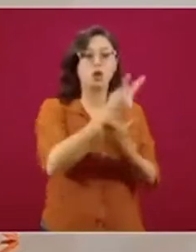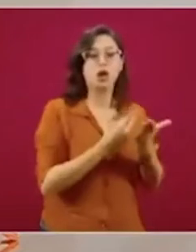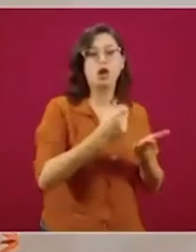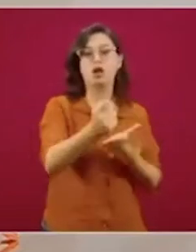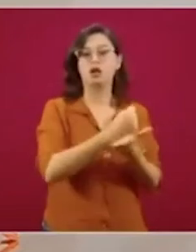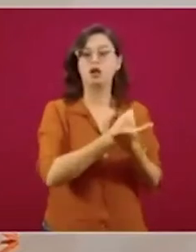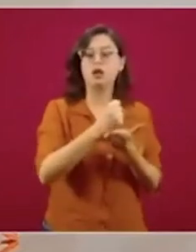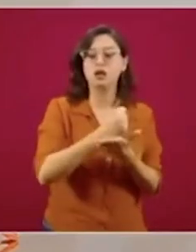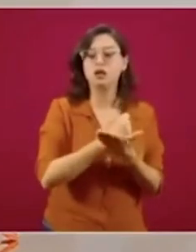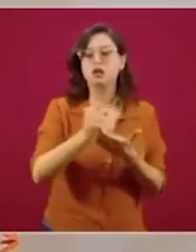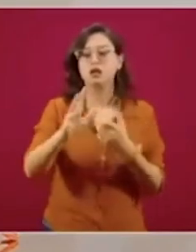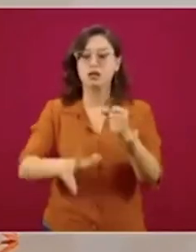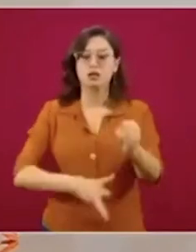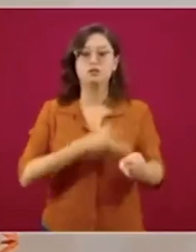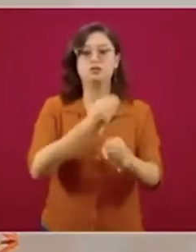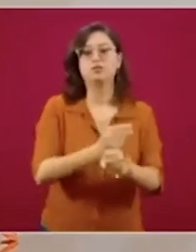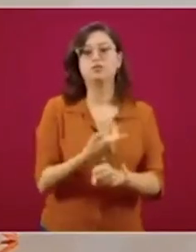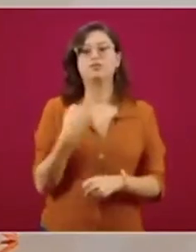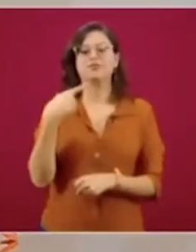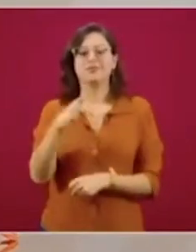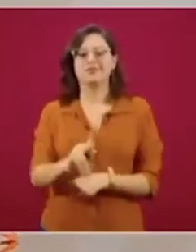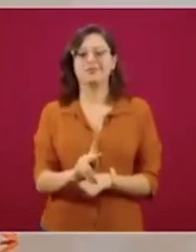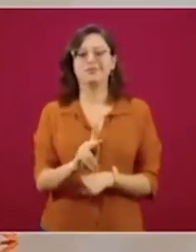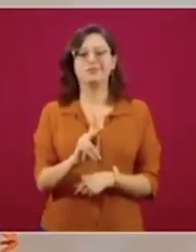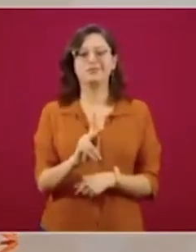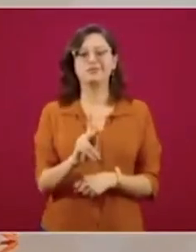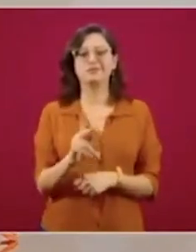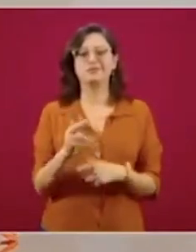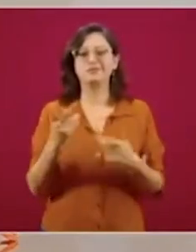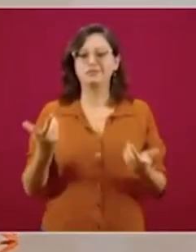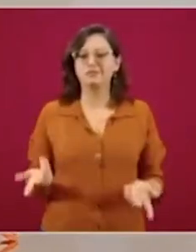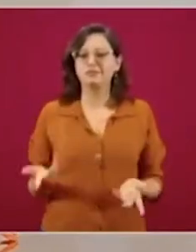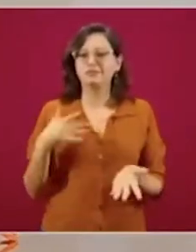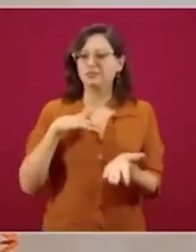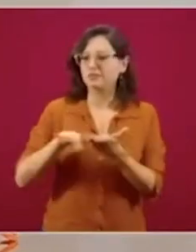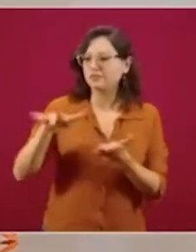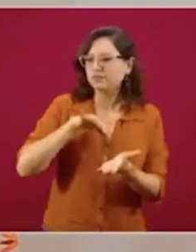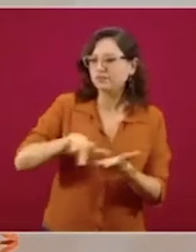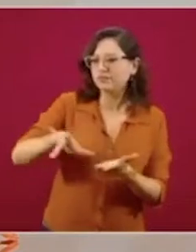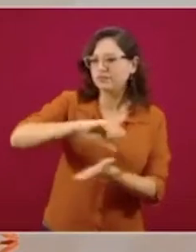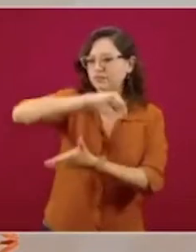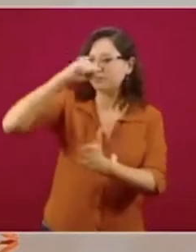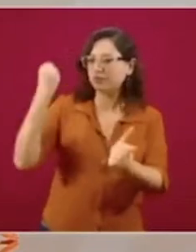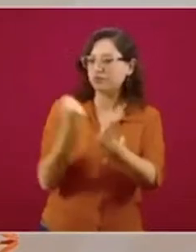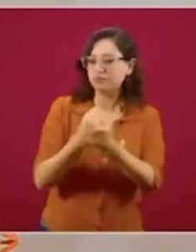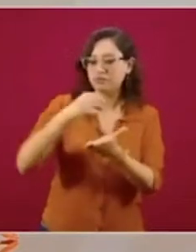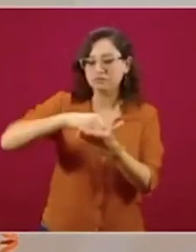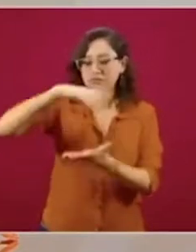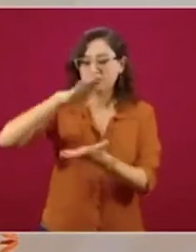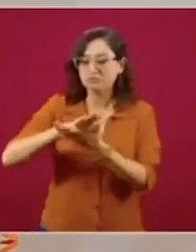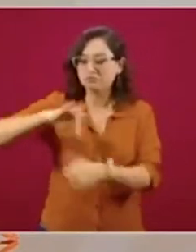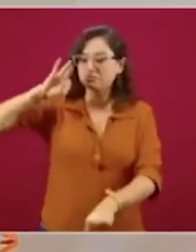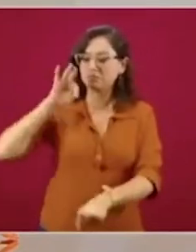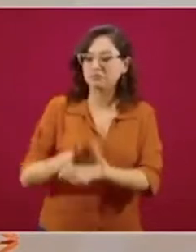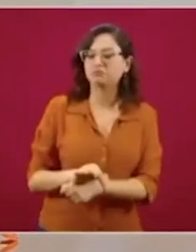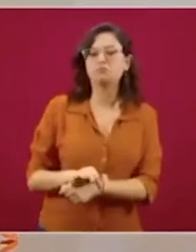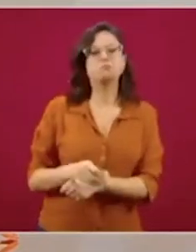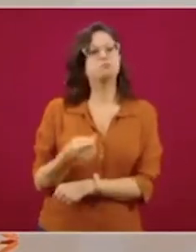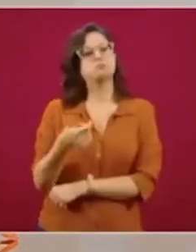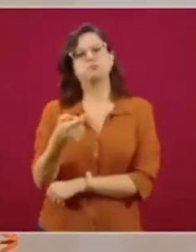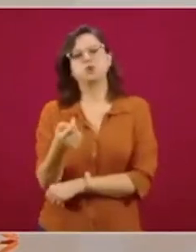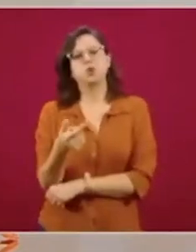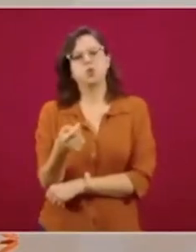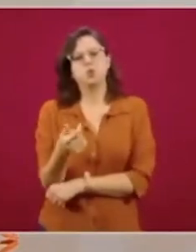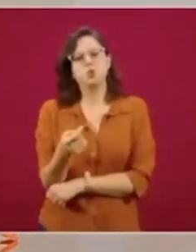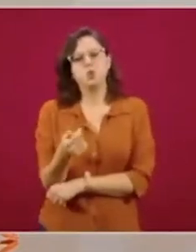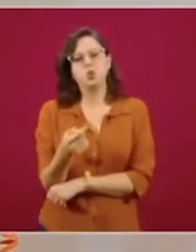Pocas veces se había dado en México apoyos para registro de marcas, es decir, se veía que era como una